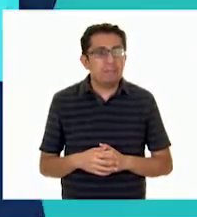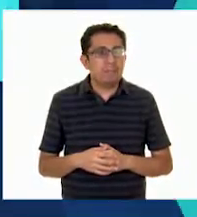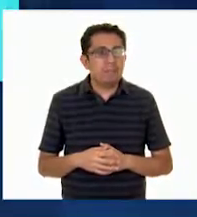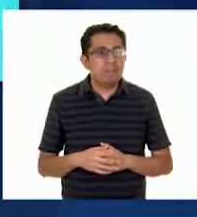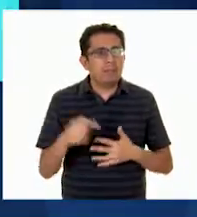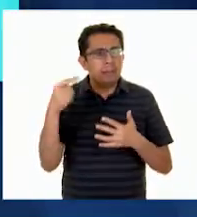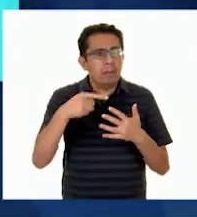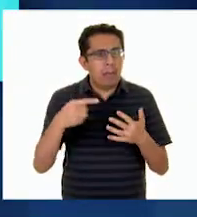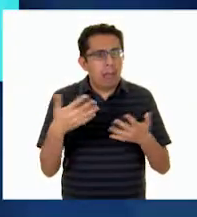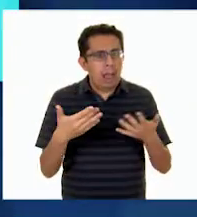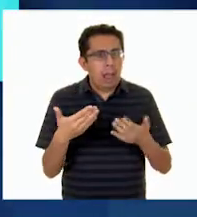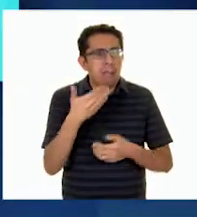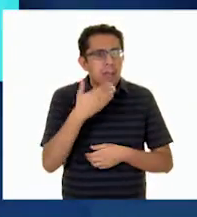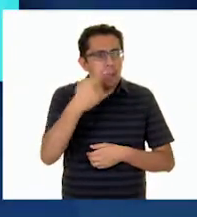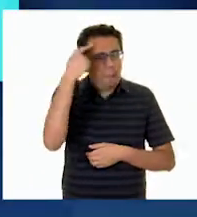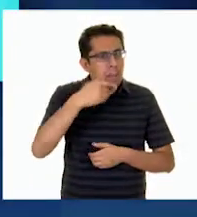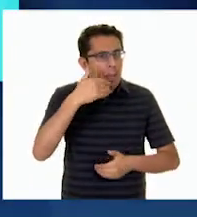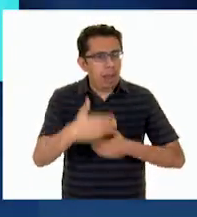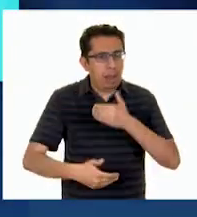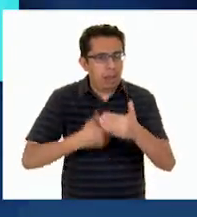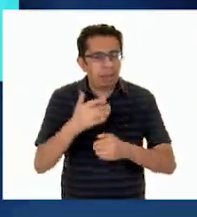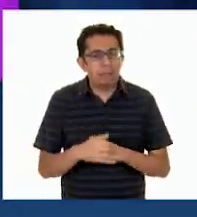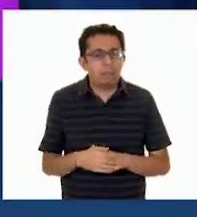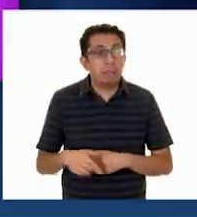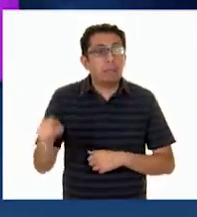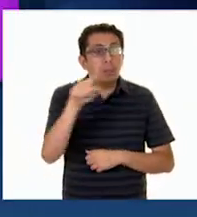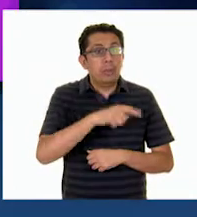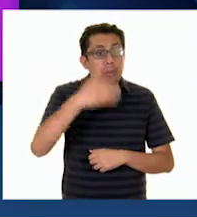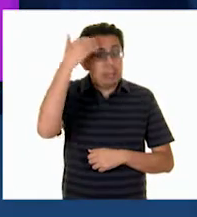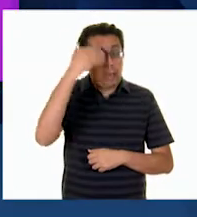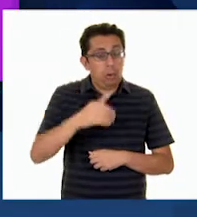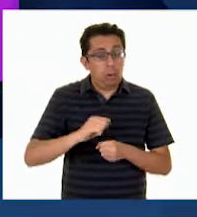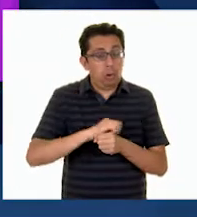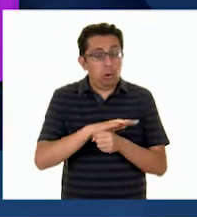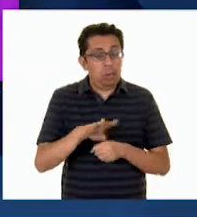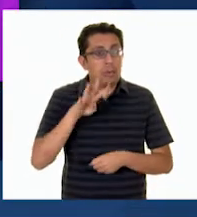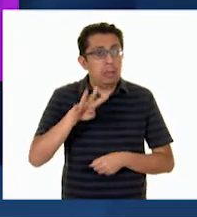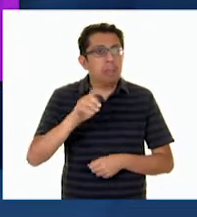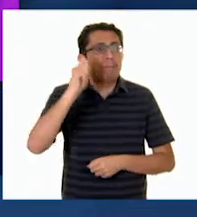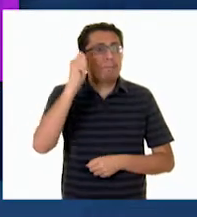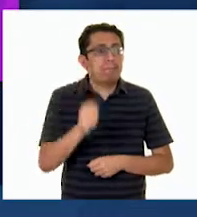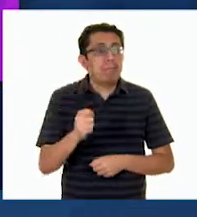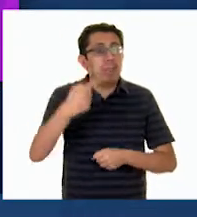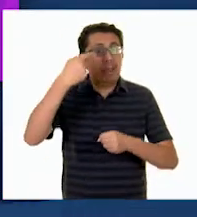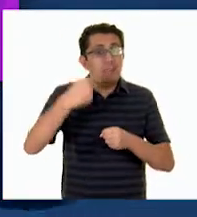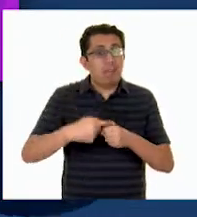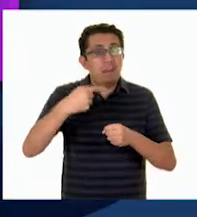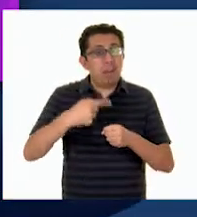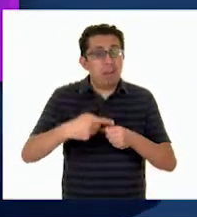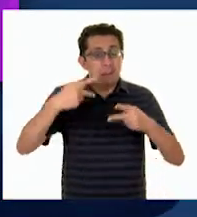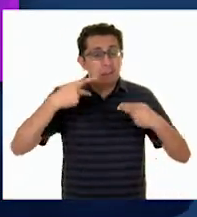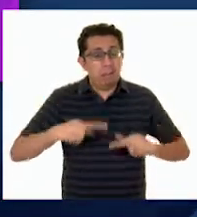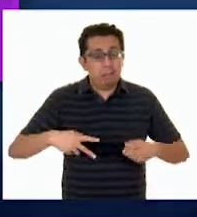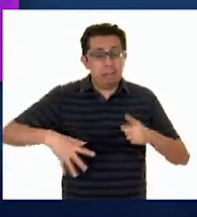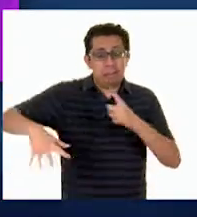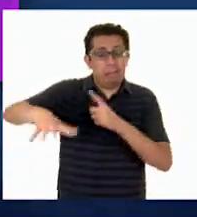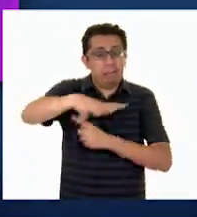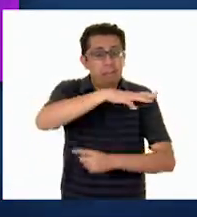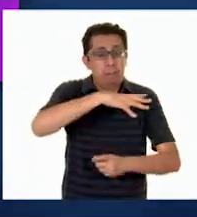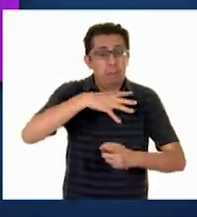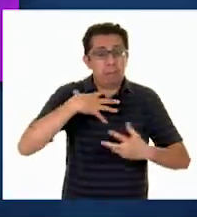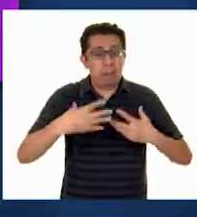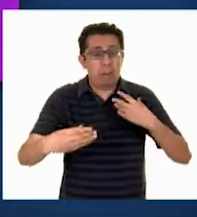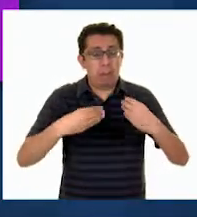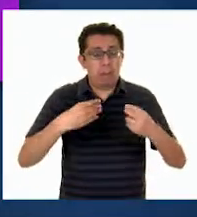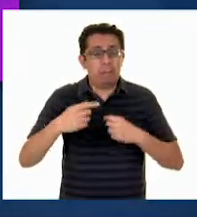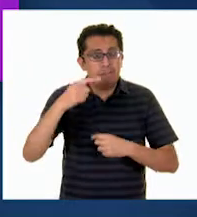¡Buenas prácticas para seguir adelante! Como todos sabemos, la COVID-19 es una enfermedad que se contagia muy fácilmente entre las